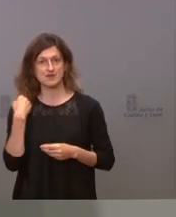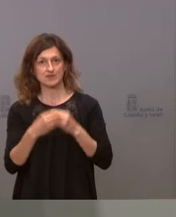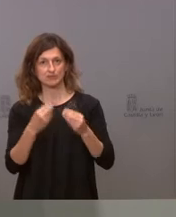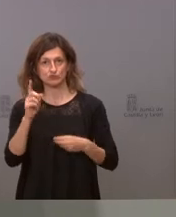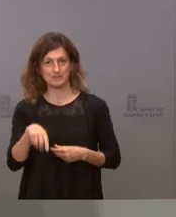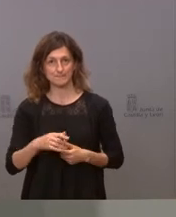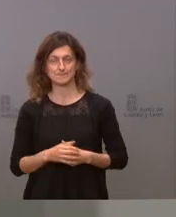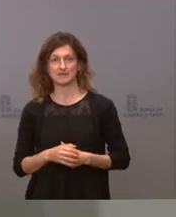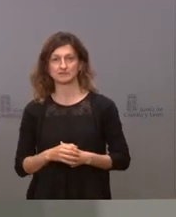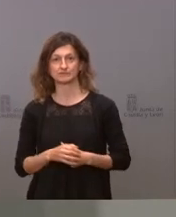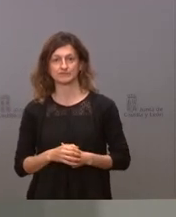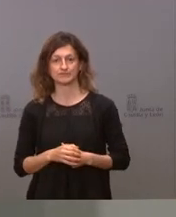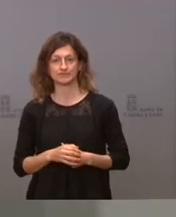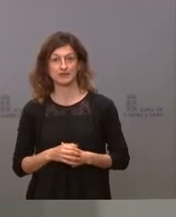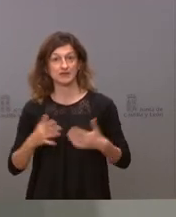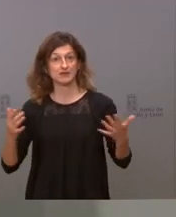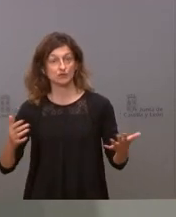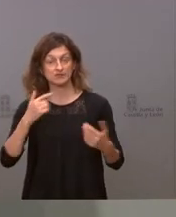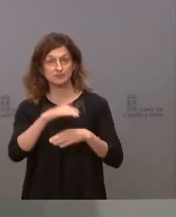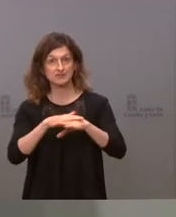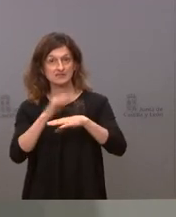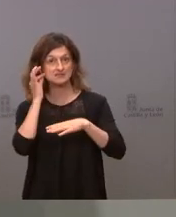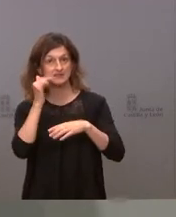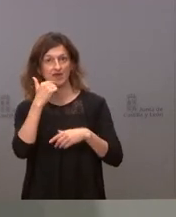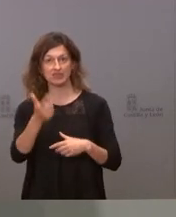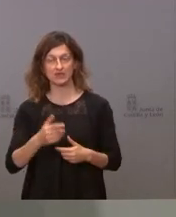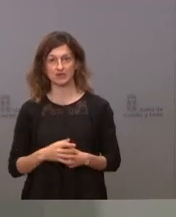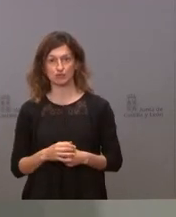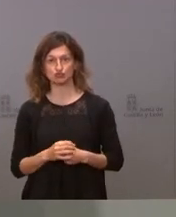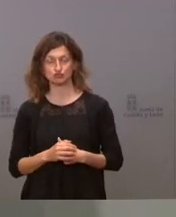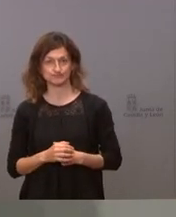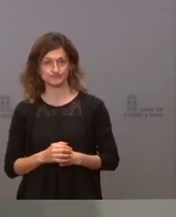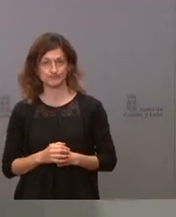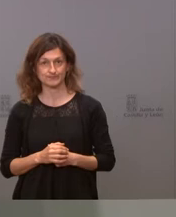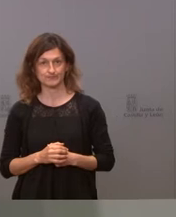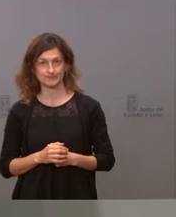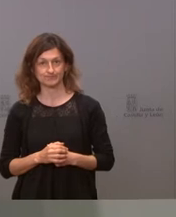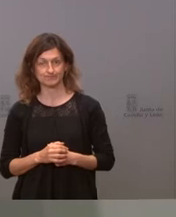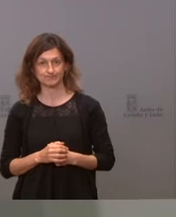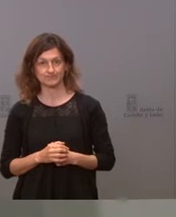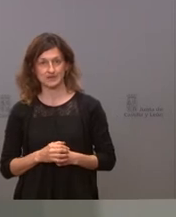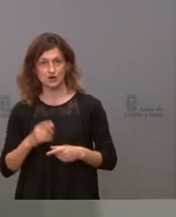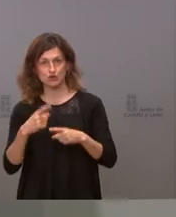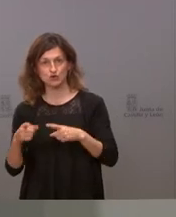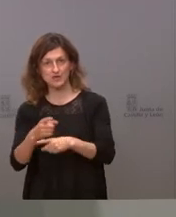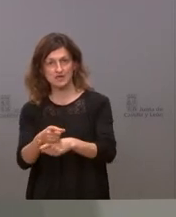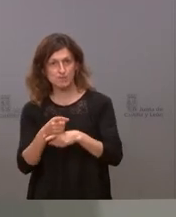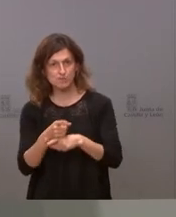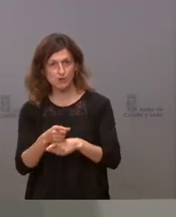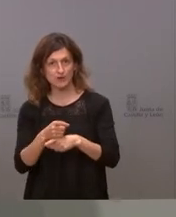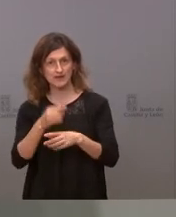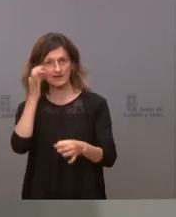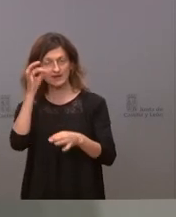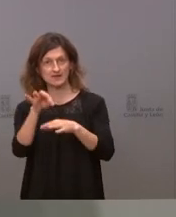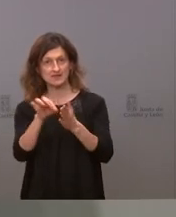y ayer lo que le dijimos a la ministra es que no se puede imponer el